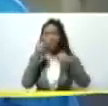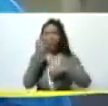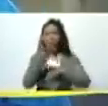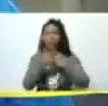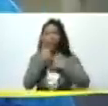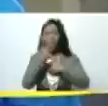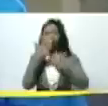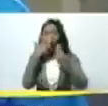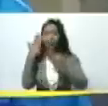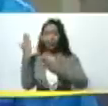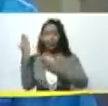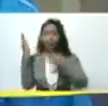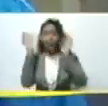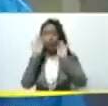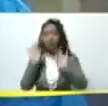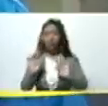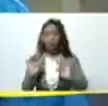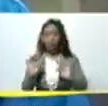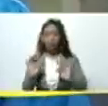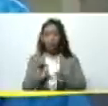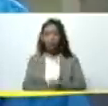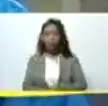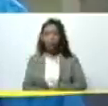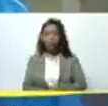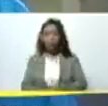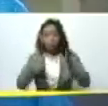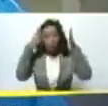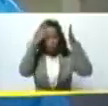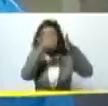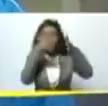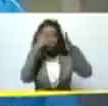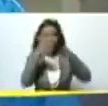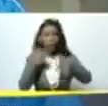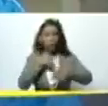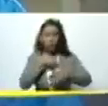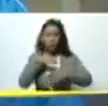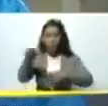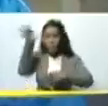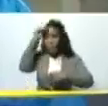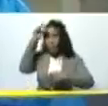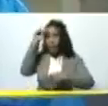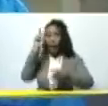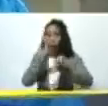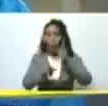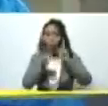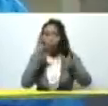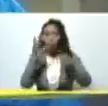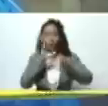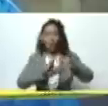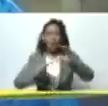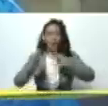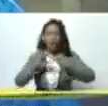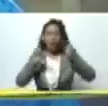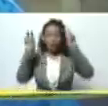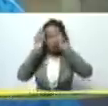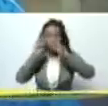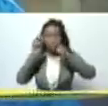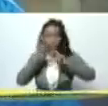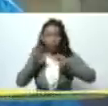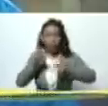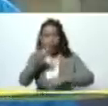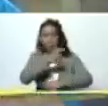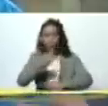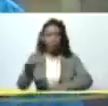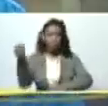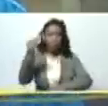una vez allí de manera clandestina la asesoría que hemos estado recibiendo de algunos científicos investigadores gente con más